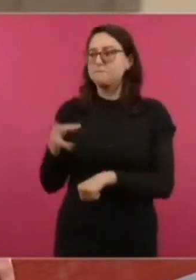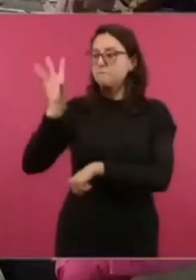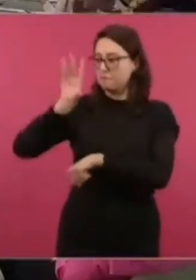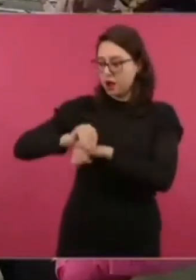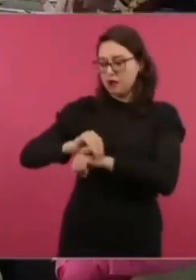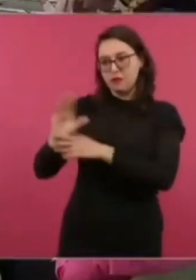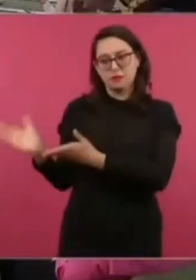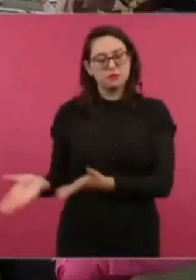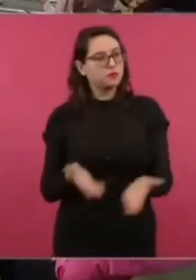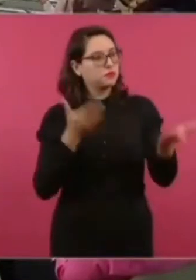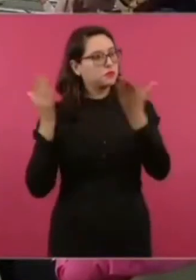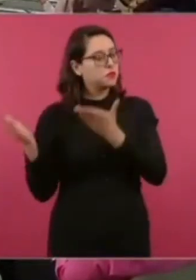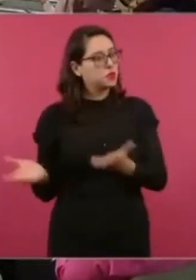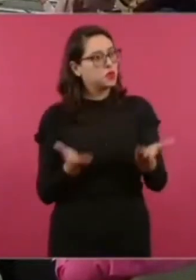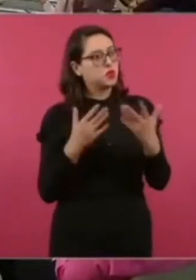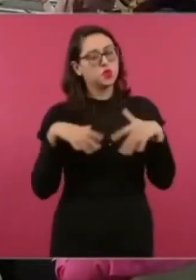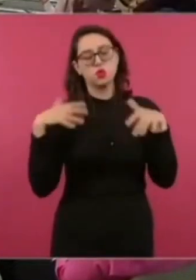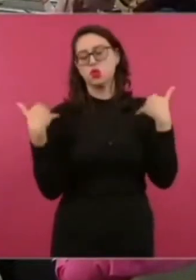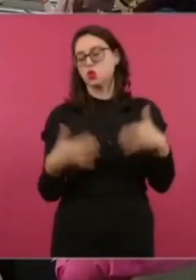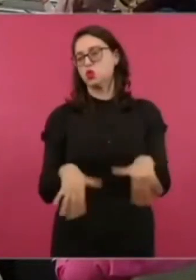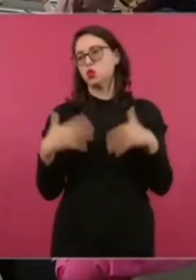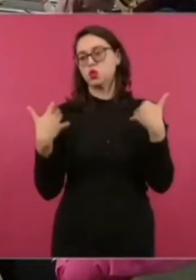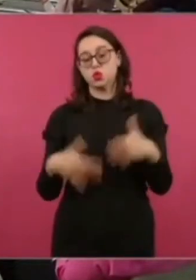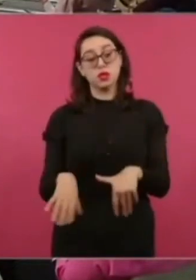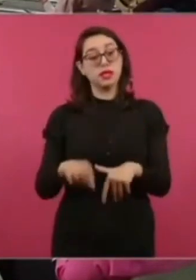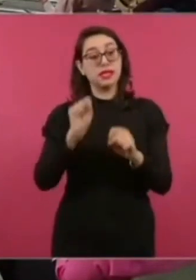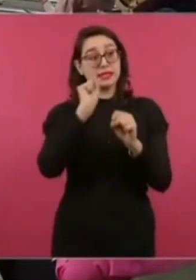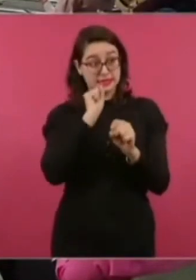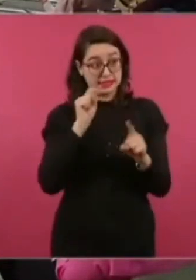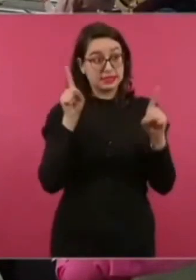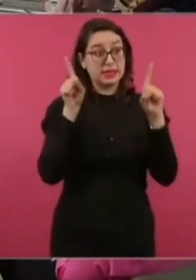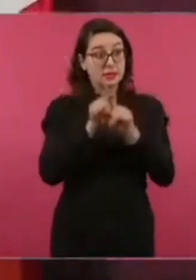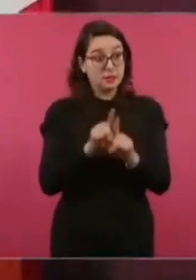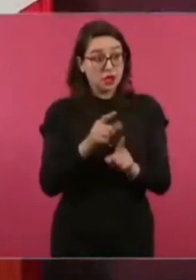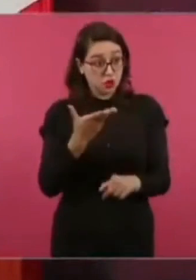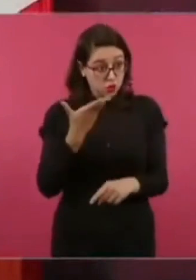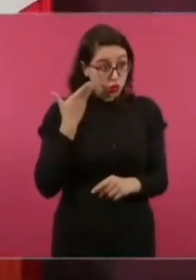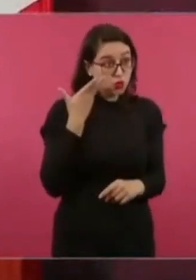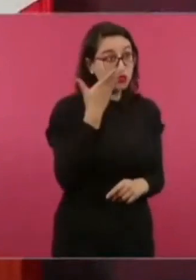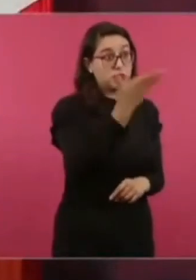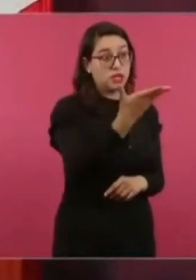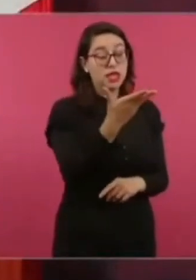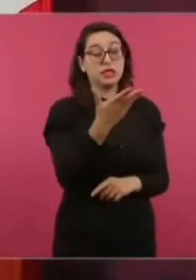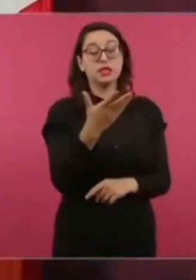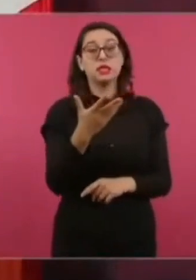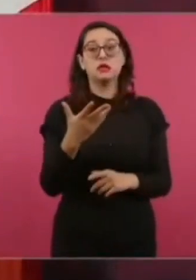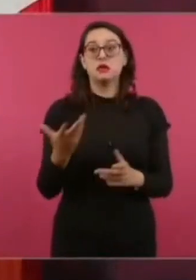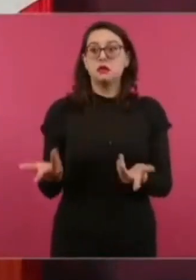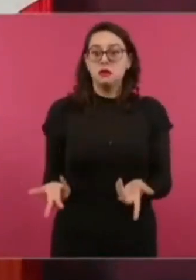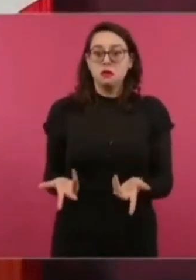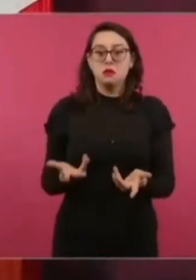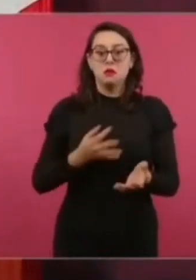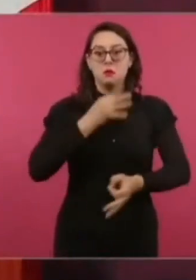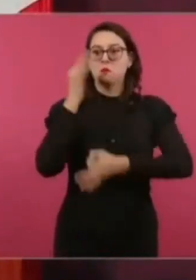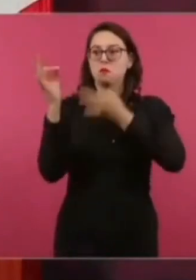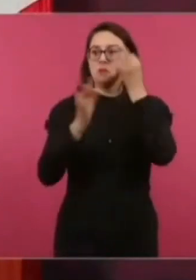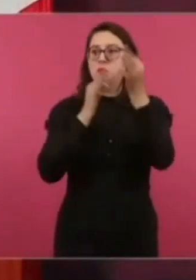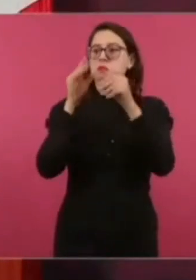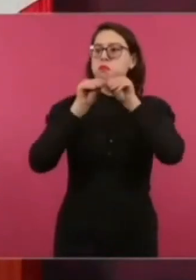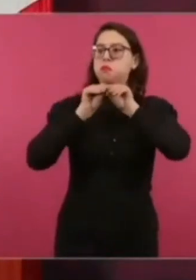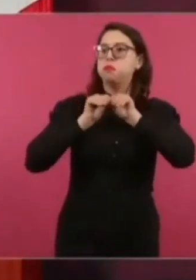presidente en décadas que no hace publicidad